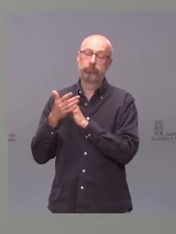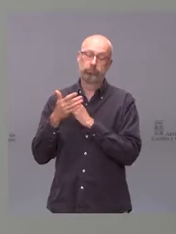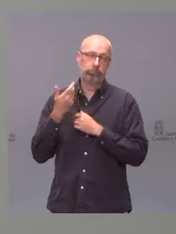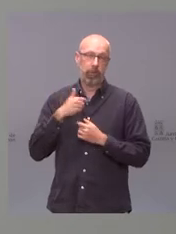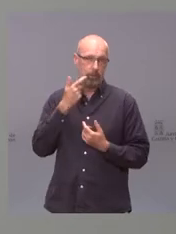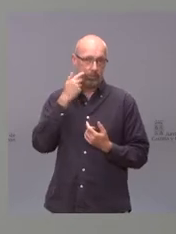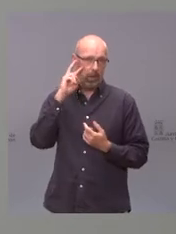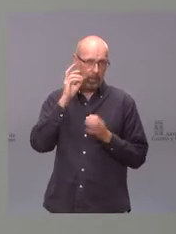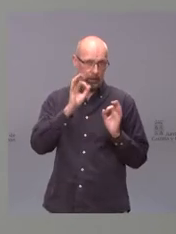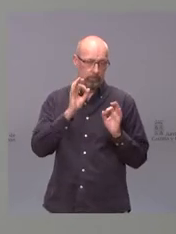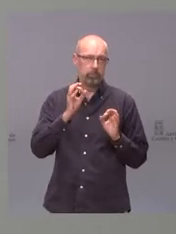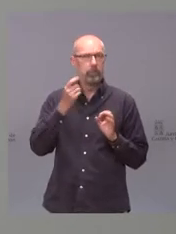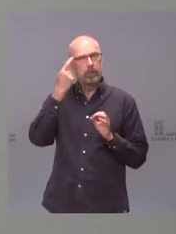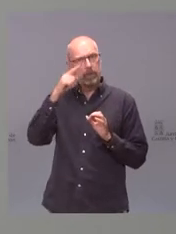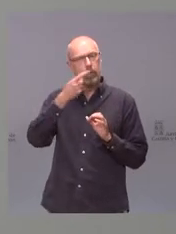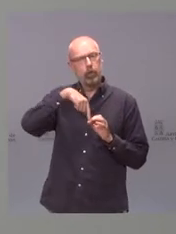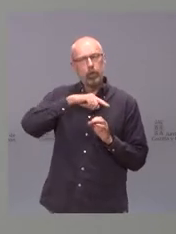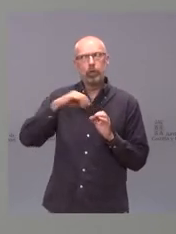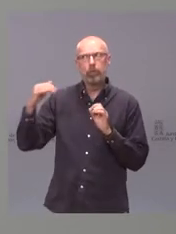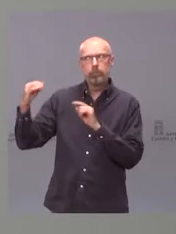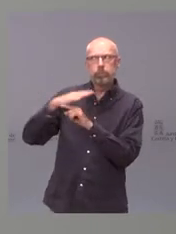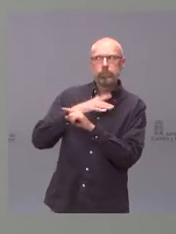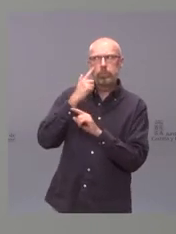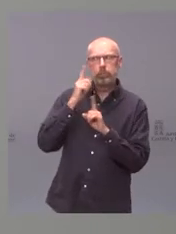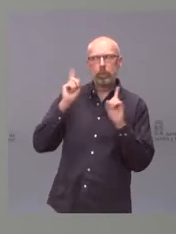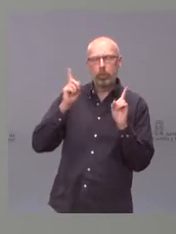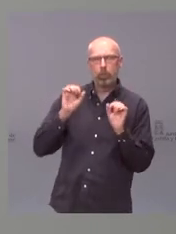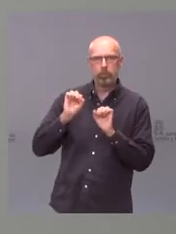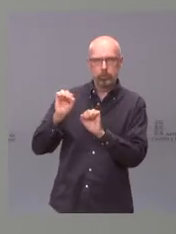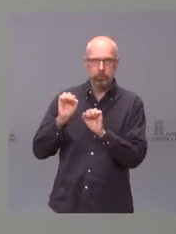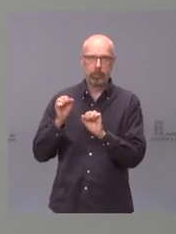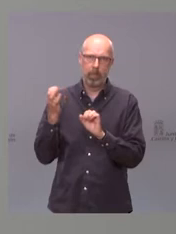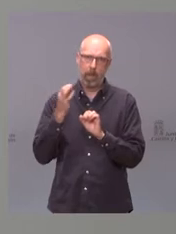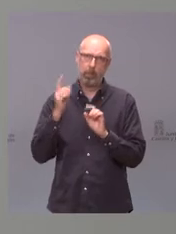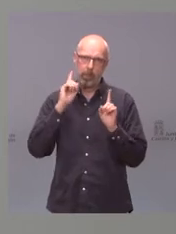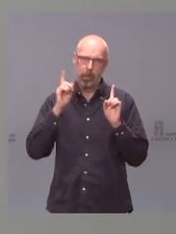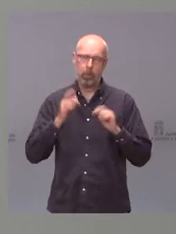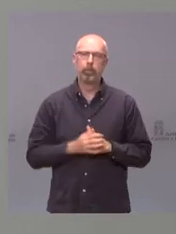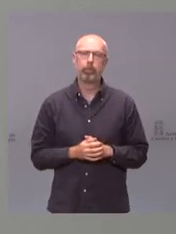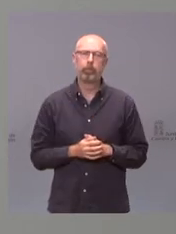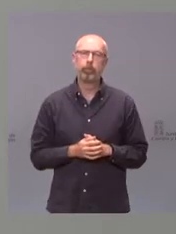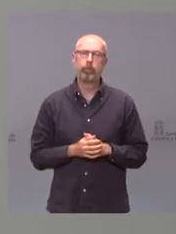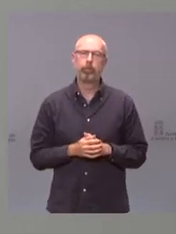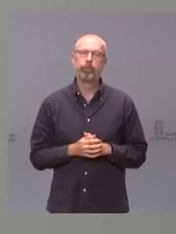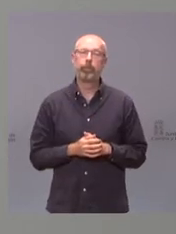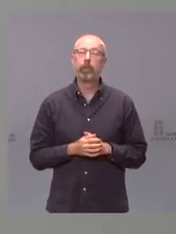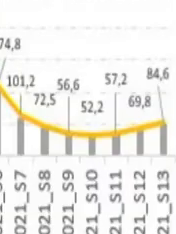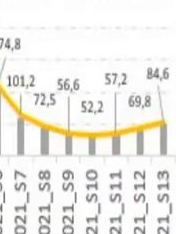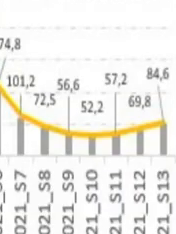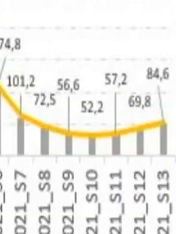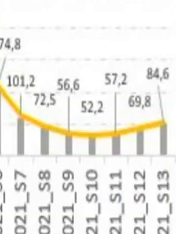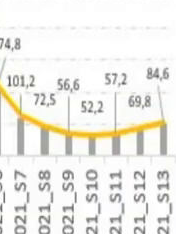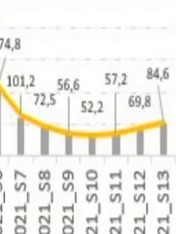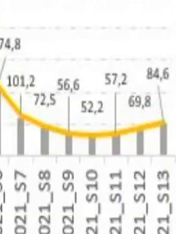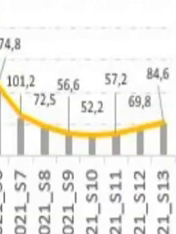seamos lo más cautos posible si intentemos prevenir la situación. En relación a la incidencia semanal, pues